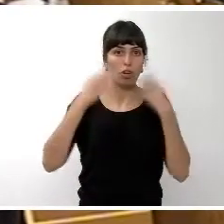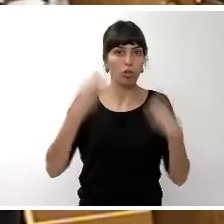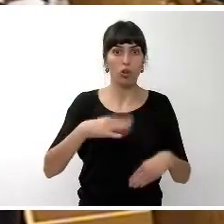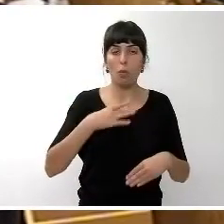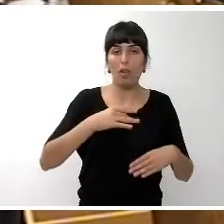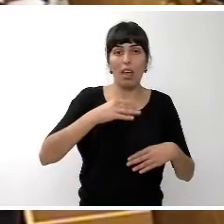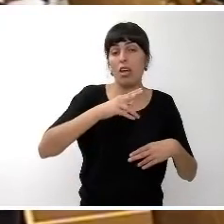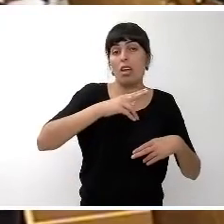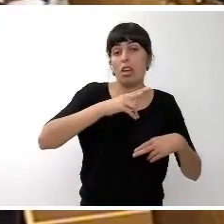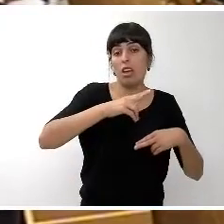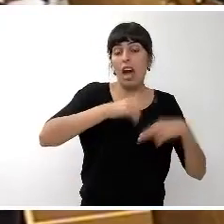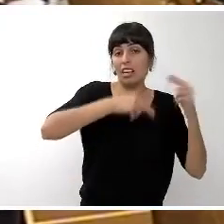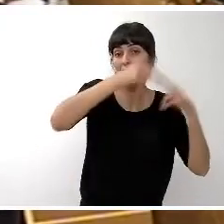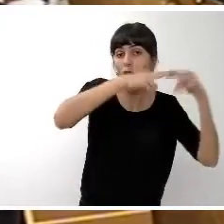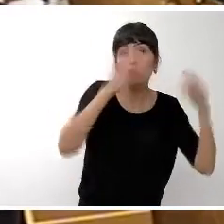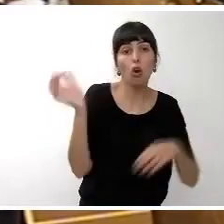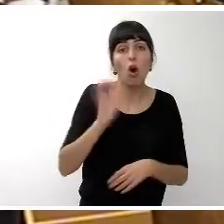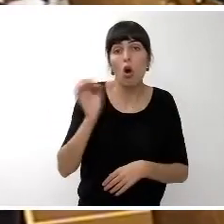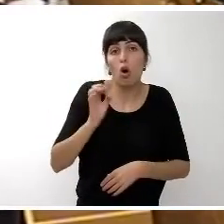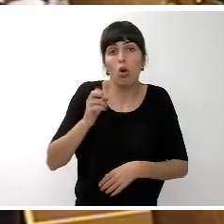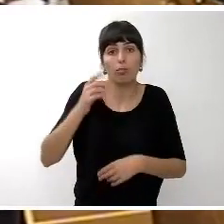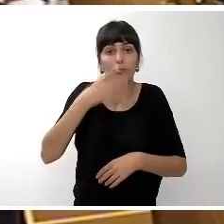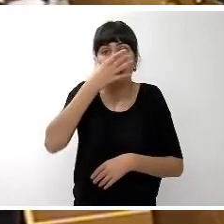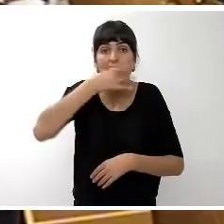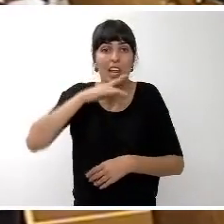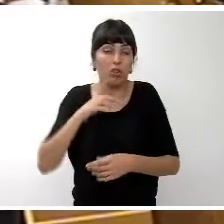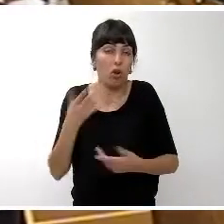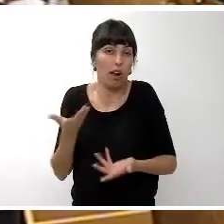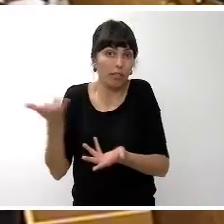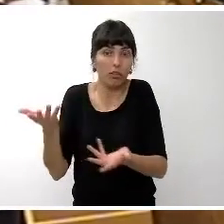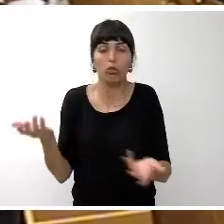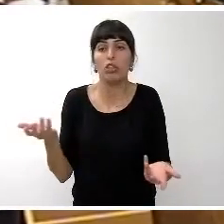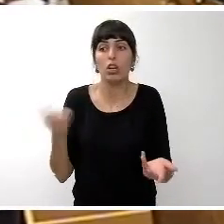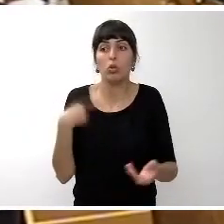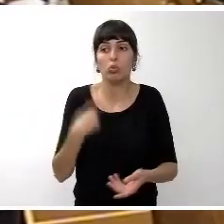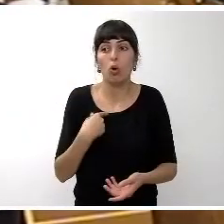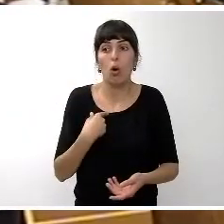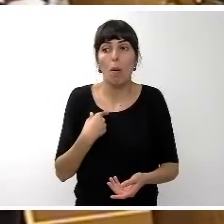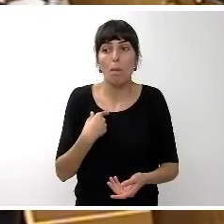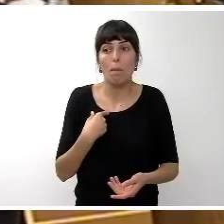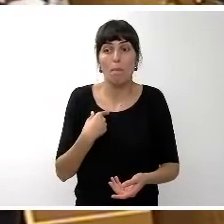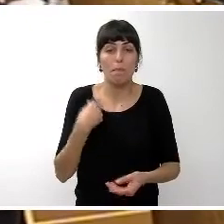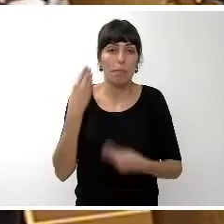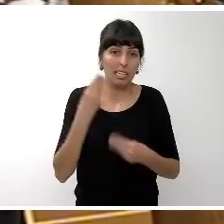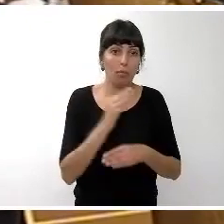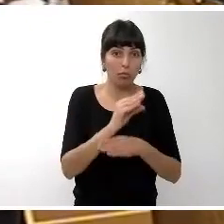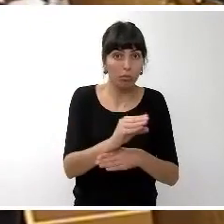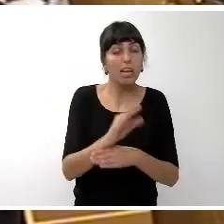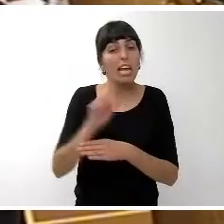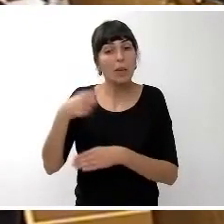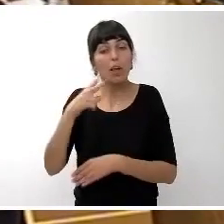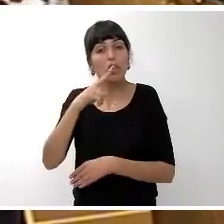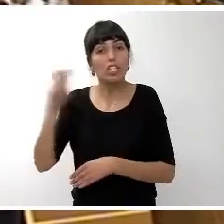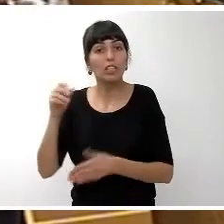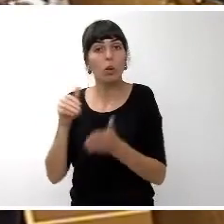etnográfico y por lo tanto nuestra propuesta es que se mantengan 380.000 euros en dicha partida y que luego destinemos 200.000